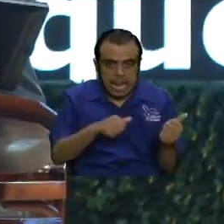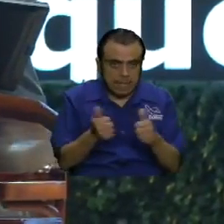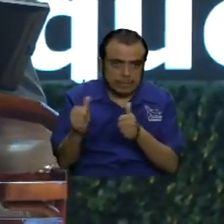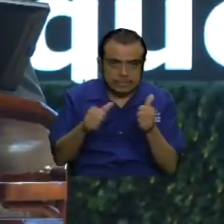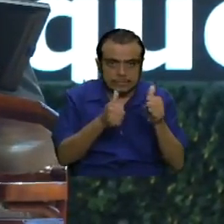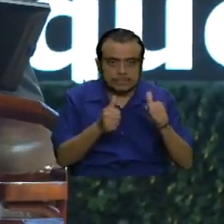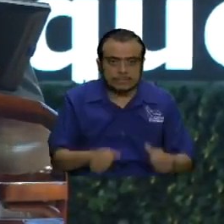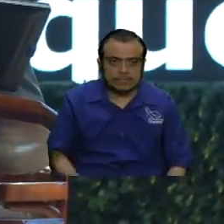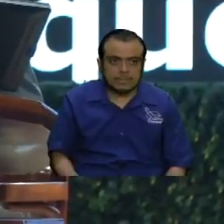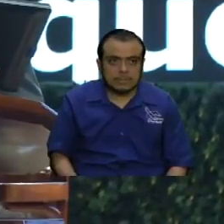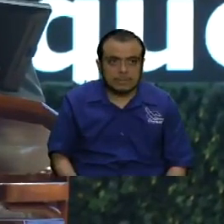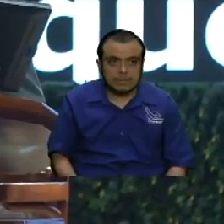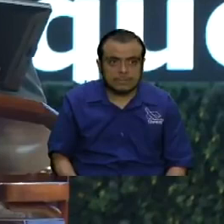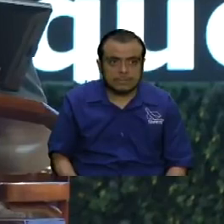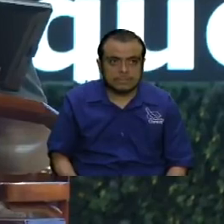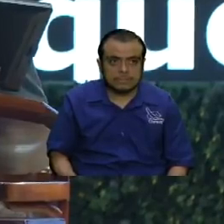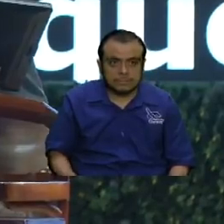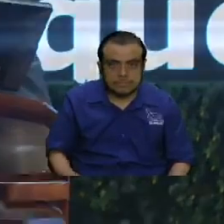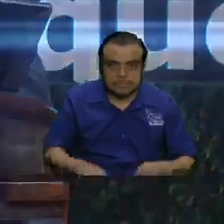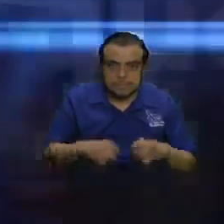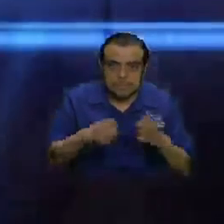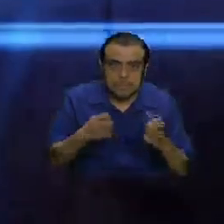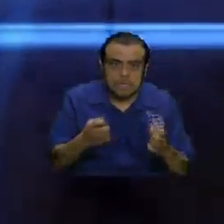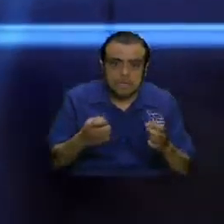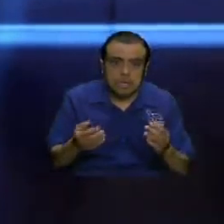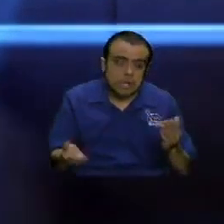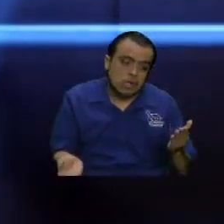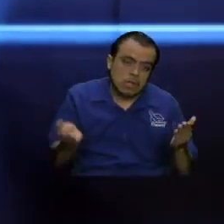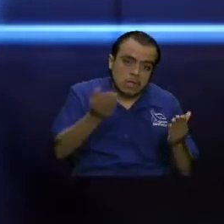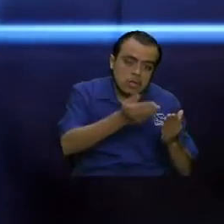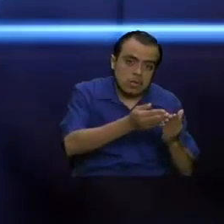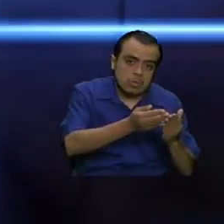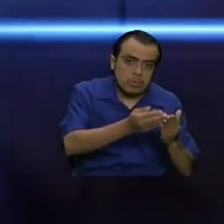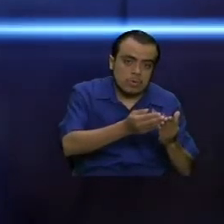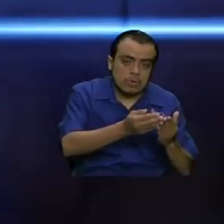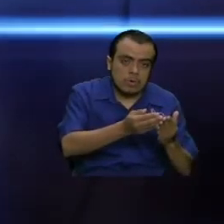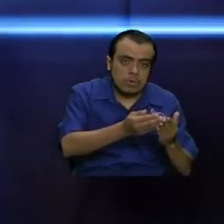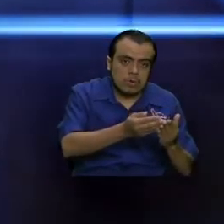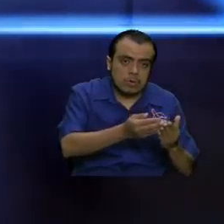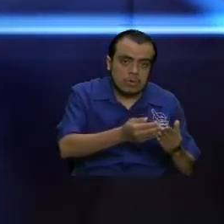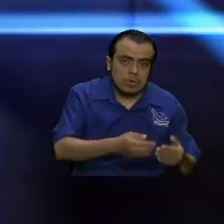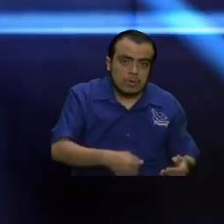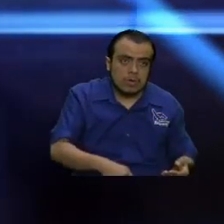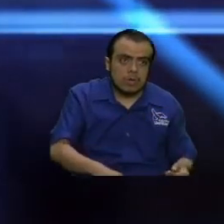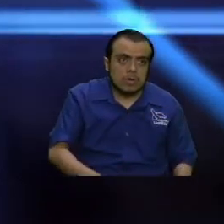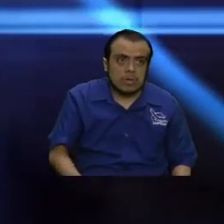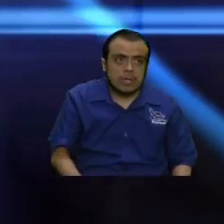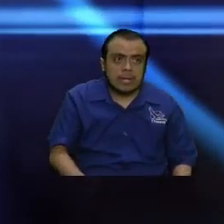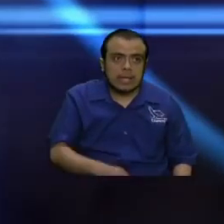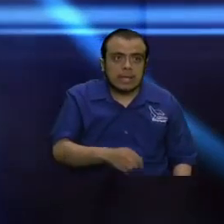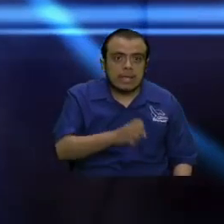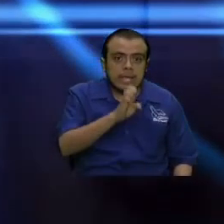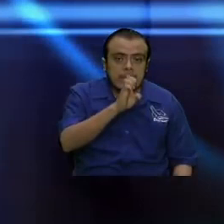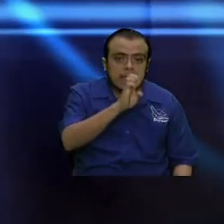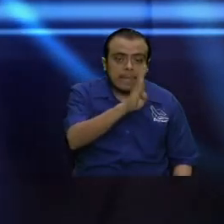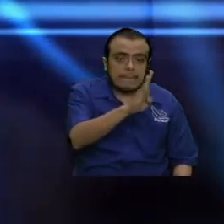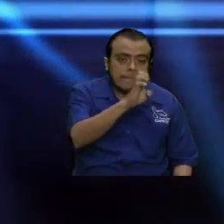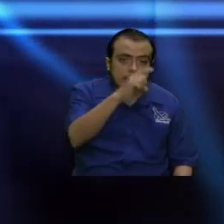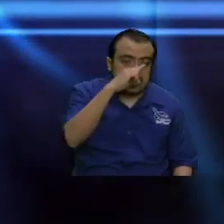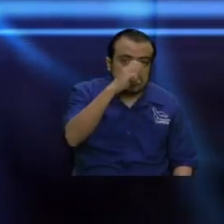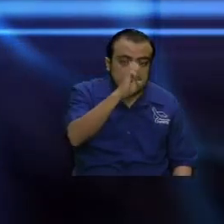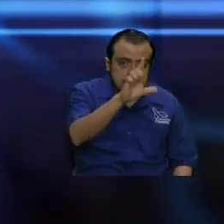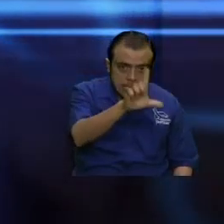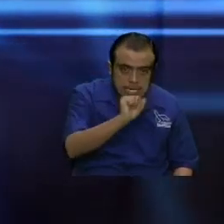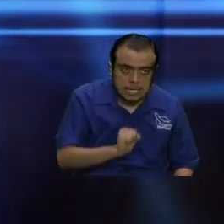entonces subió al altar que había hecho en Betel este verso lo mencioné anoche el día quince del octavo mes solo para